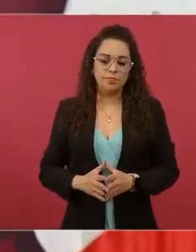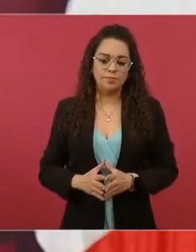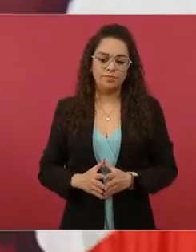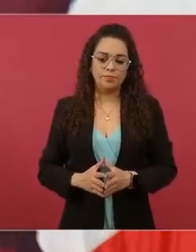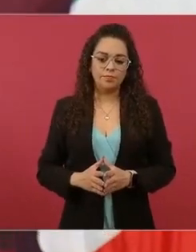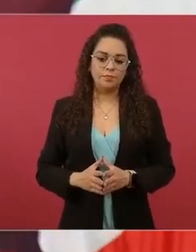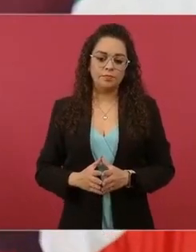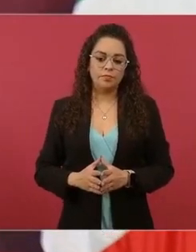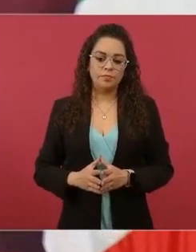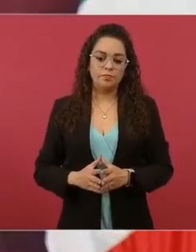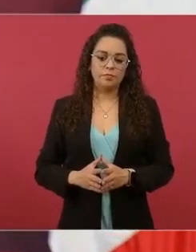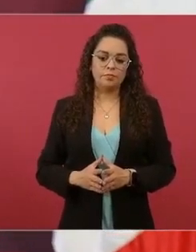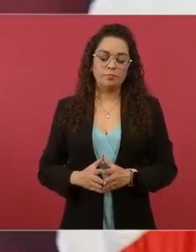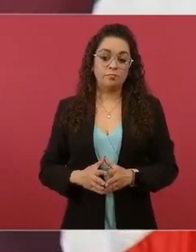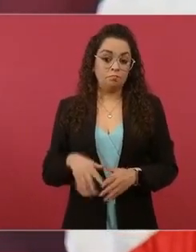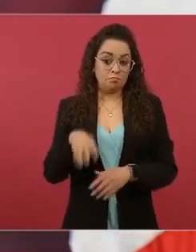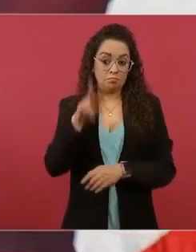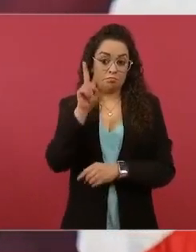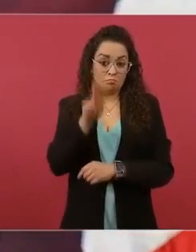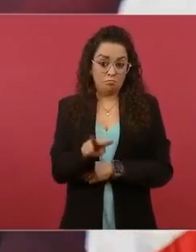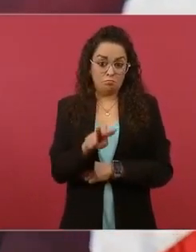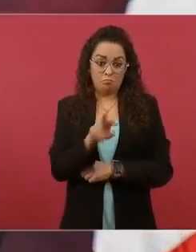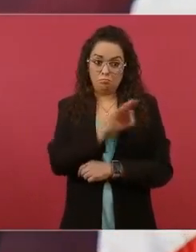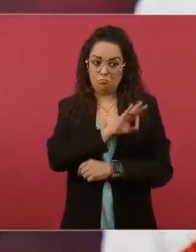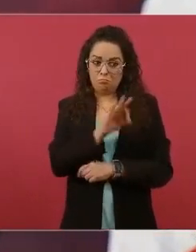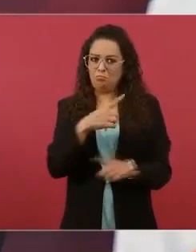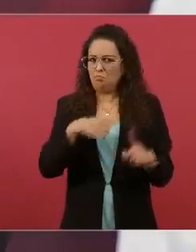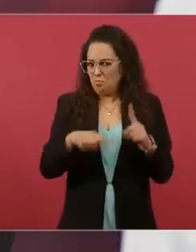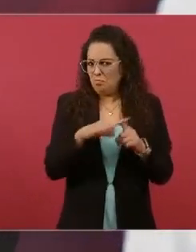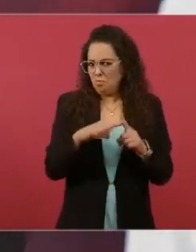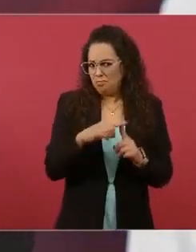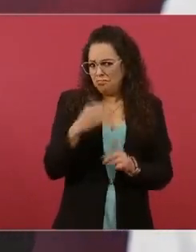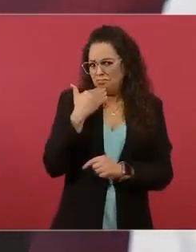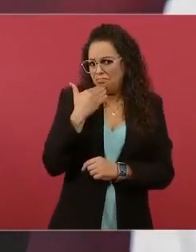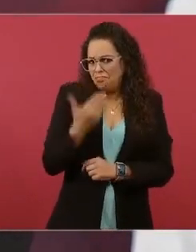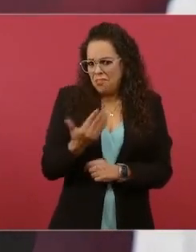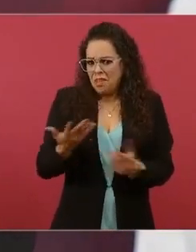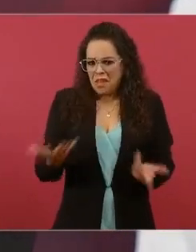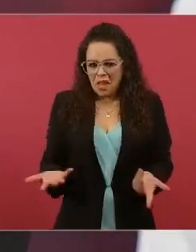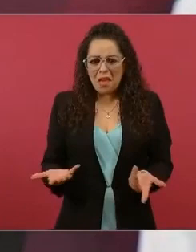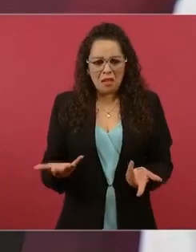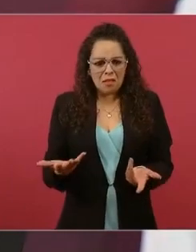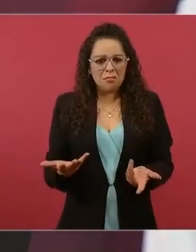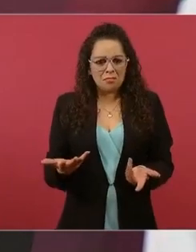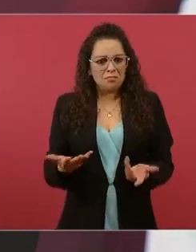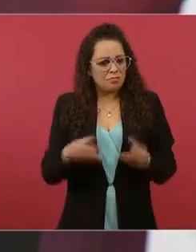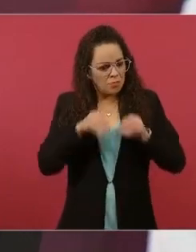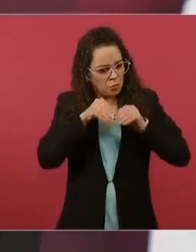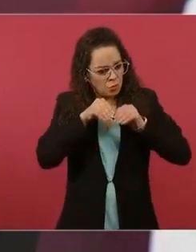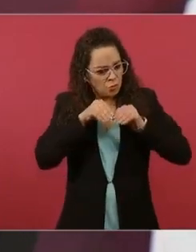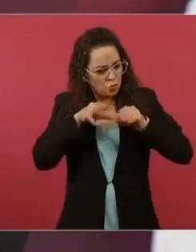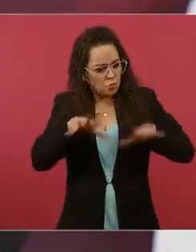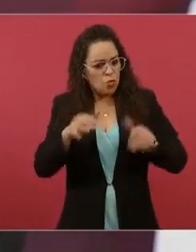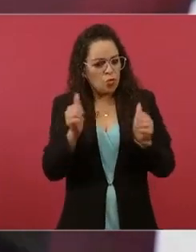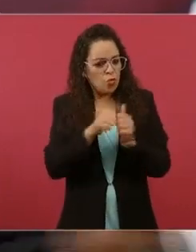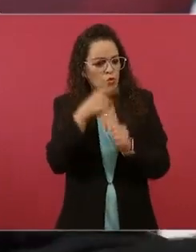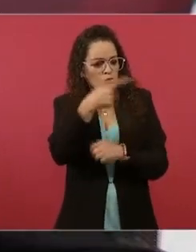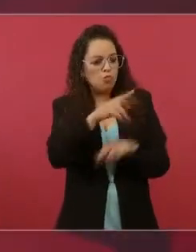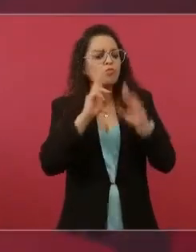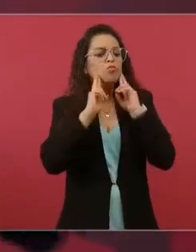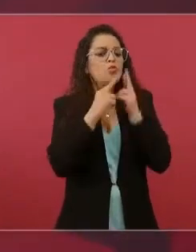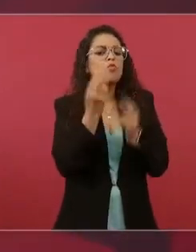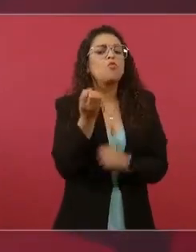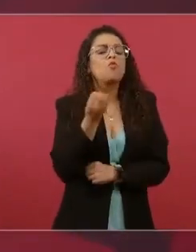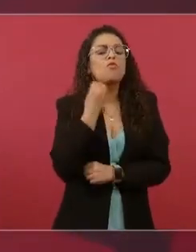Sería muy bueno que diera sus conferencias, pero que no